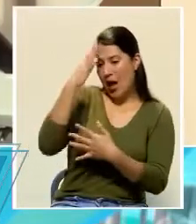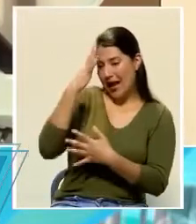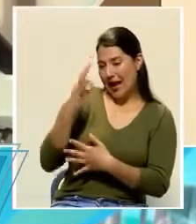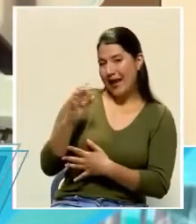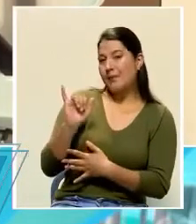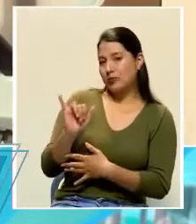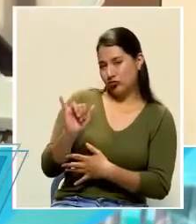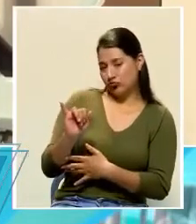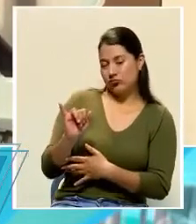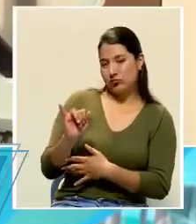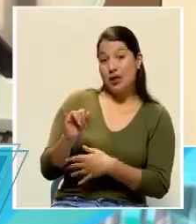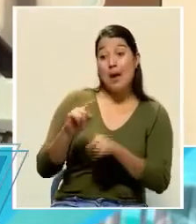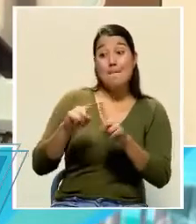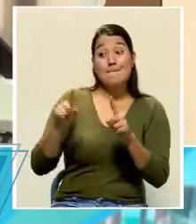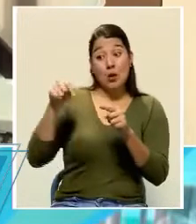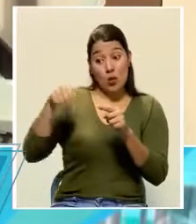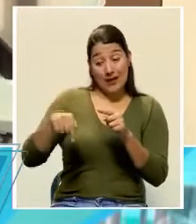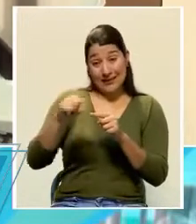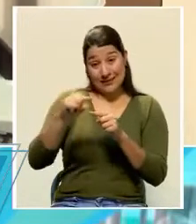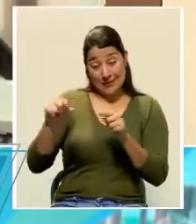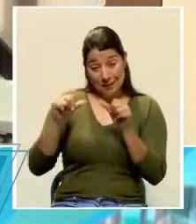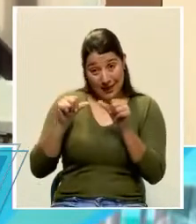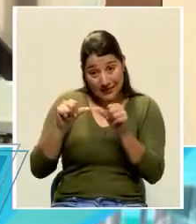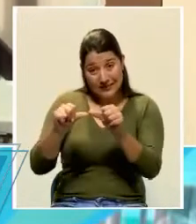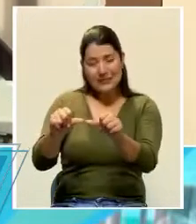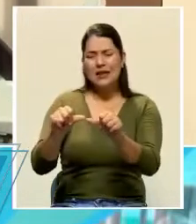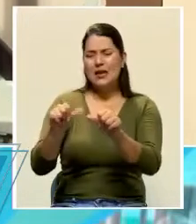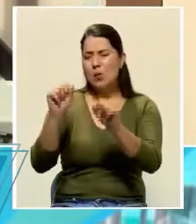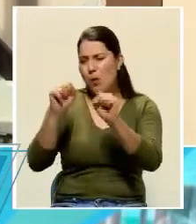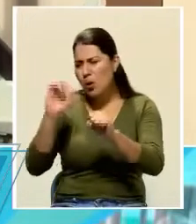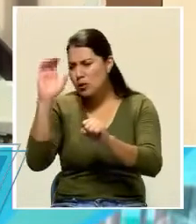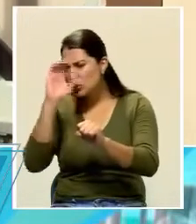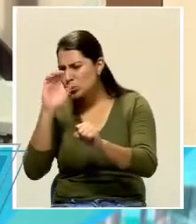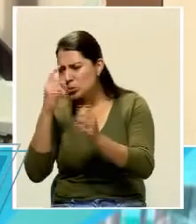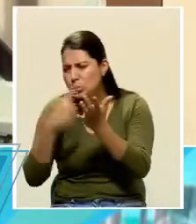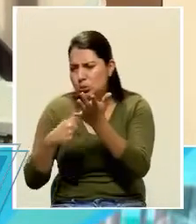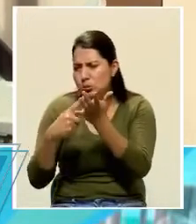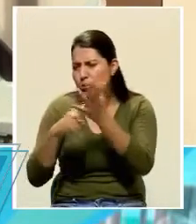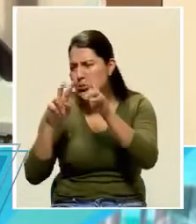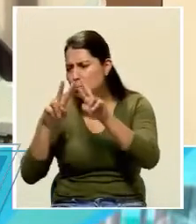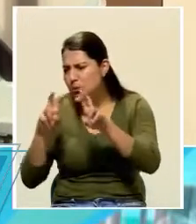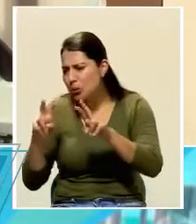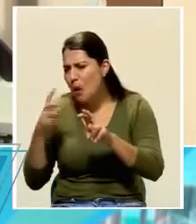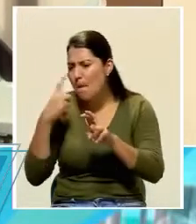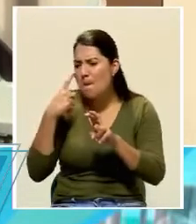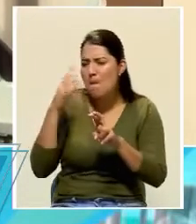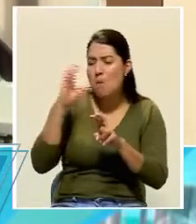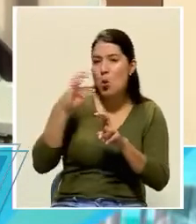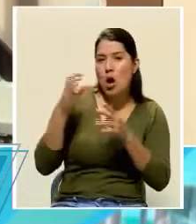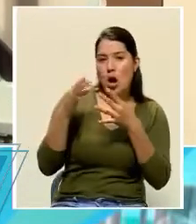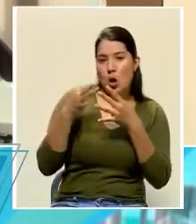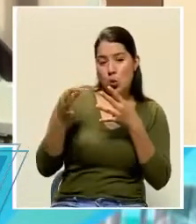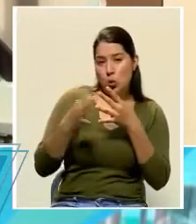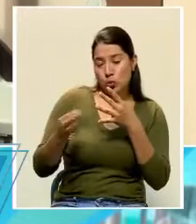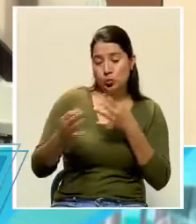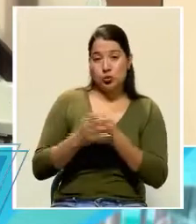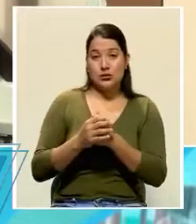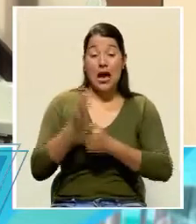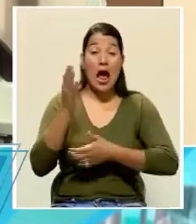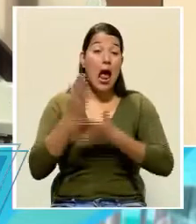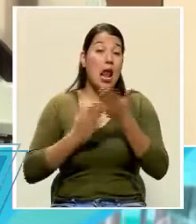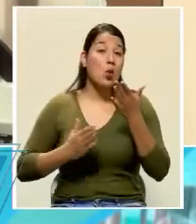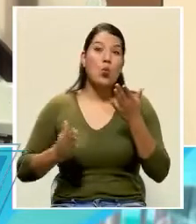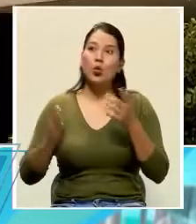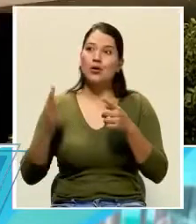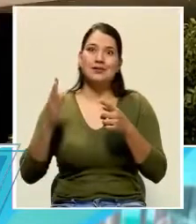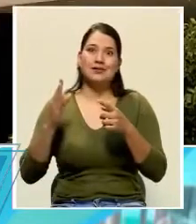En esta semana seguimos buscando posibilidades. Algunas de ellas no se pueden hacer en un